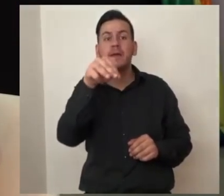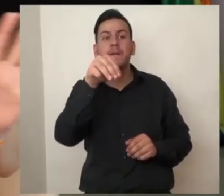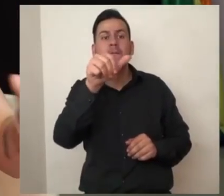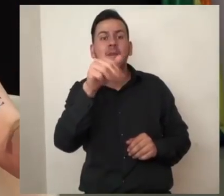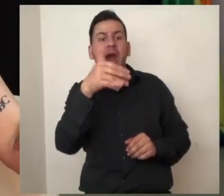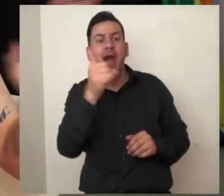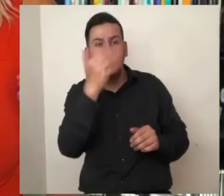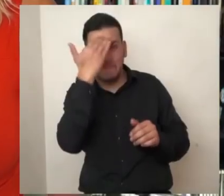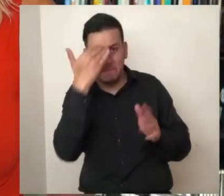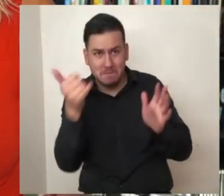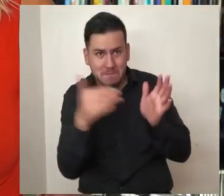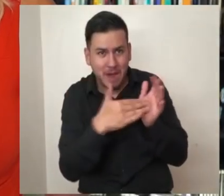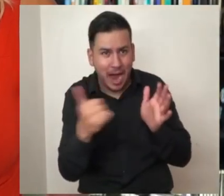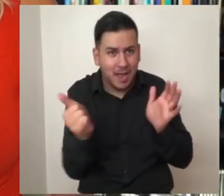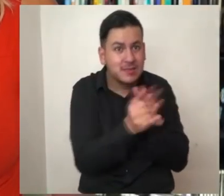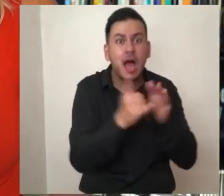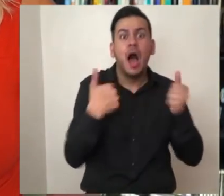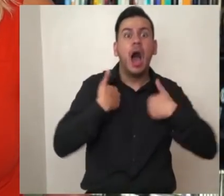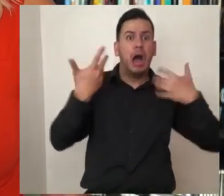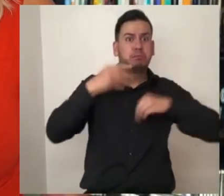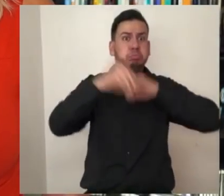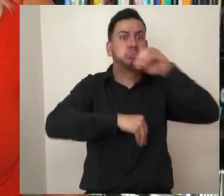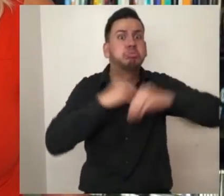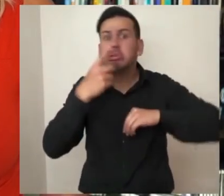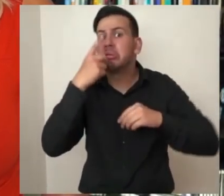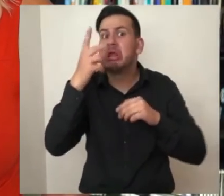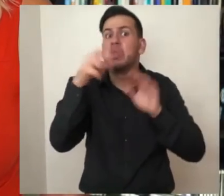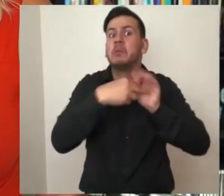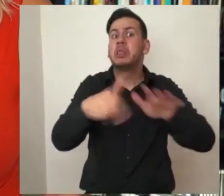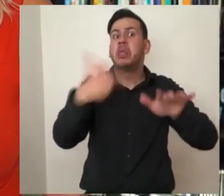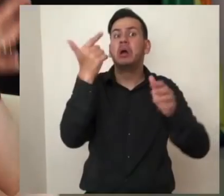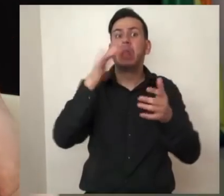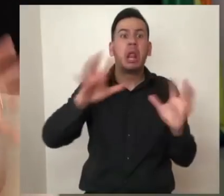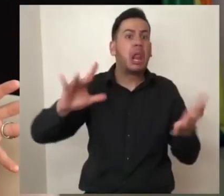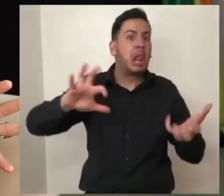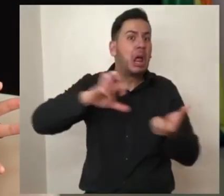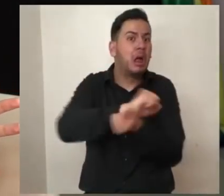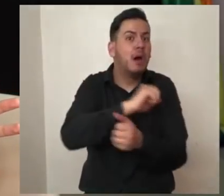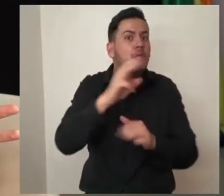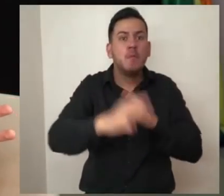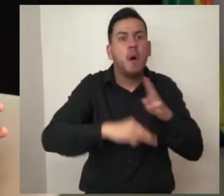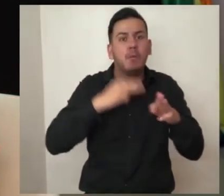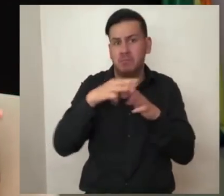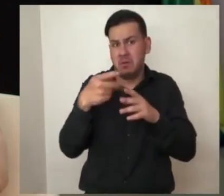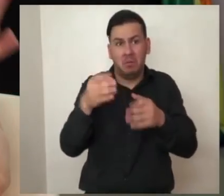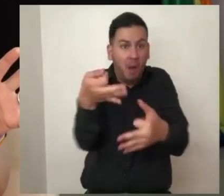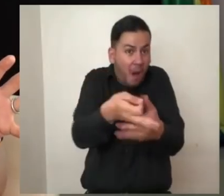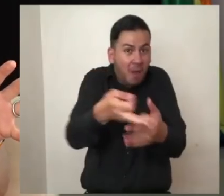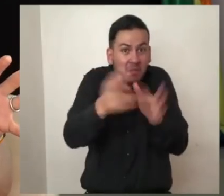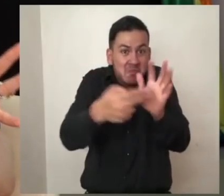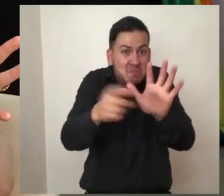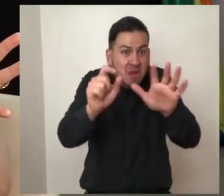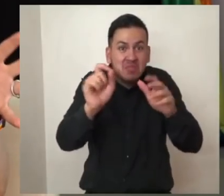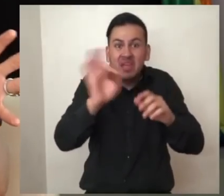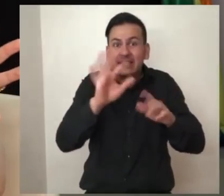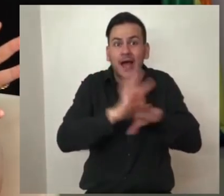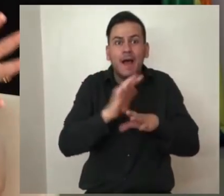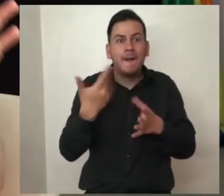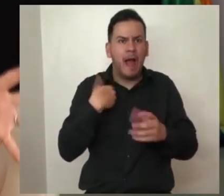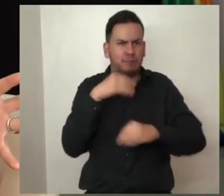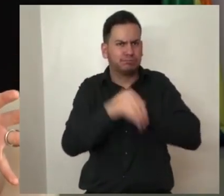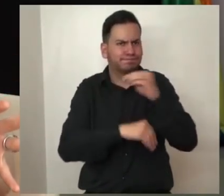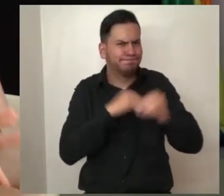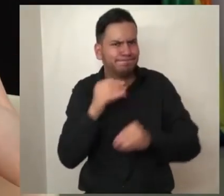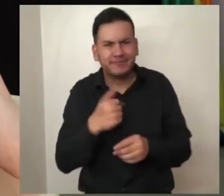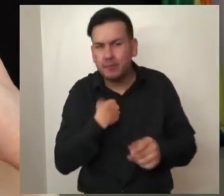o algo así. Pero el tiempo ya no hace sentido durante la cuarentena. como estar en ese raro periodo entre Navidad y el Año Nuevo en el que puedes hacer como casi